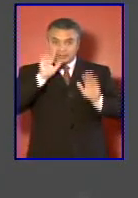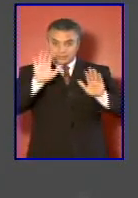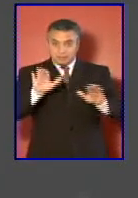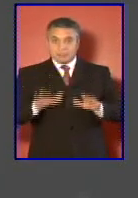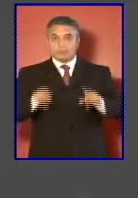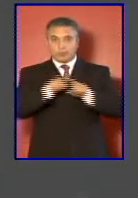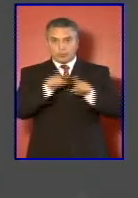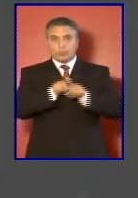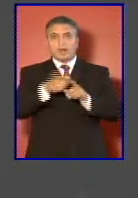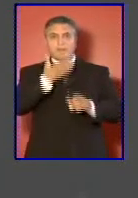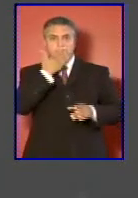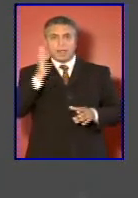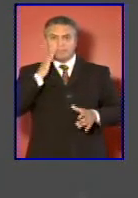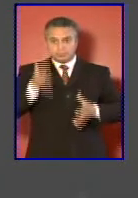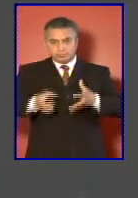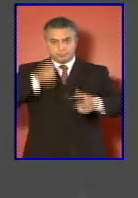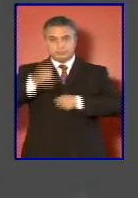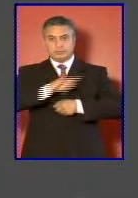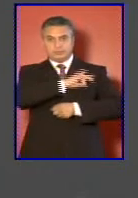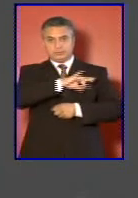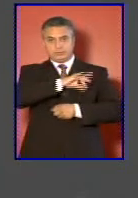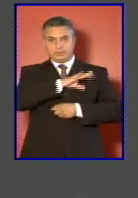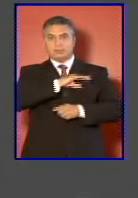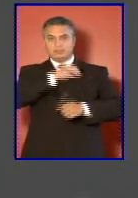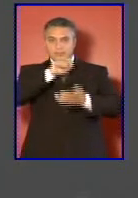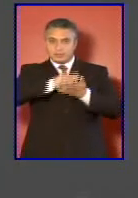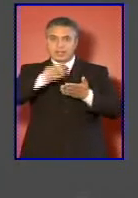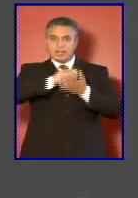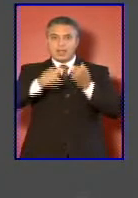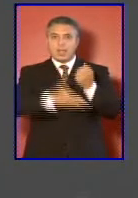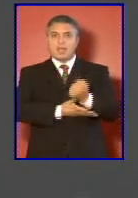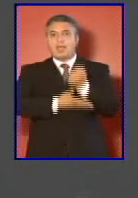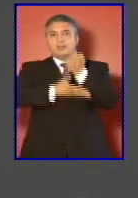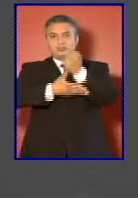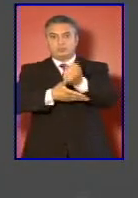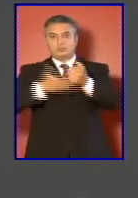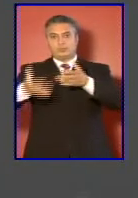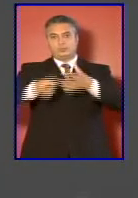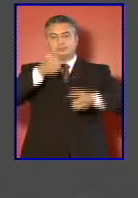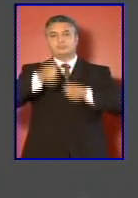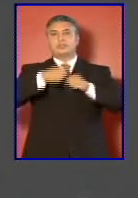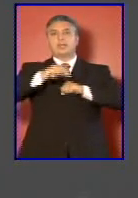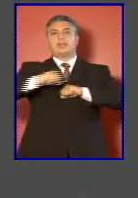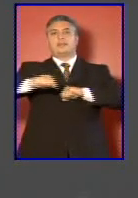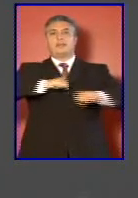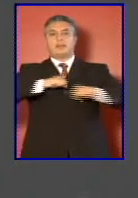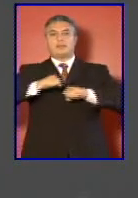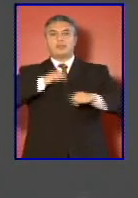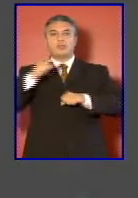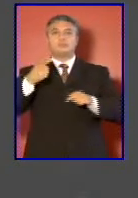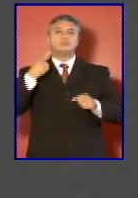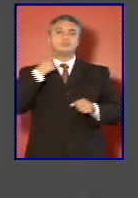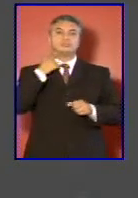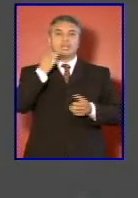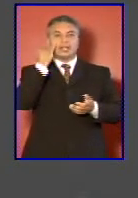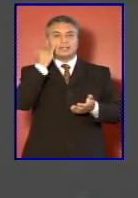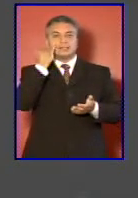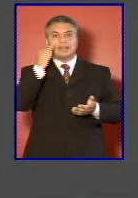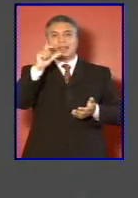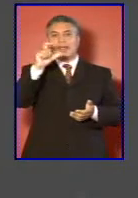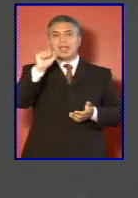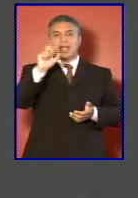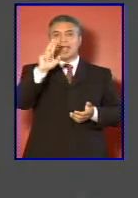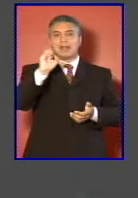rescatistas y voluntarios nacionales las tareas de socorro y rescate tras el terremoto que afectó a la isla caribeña